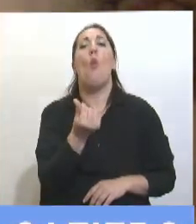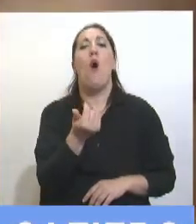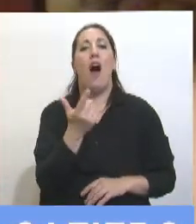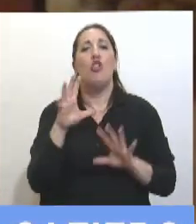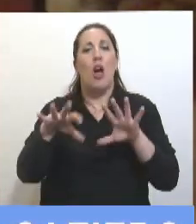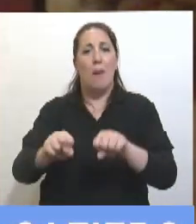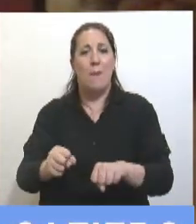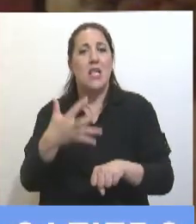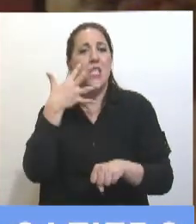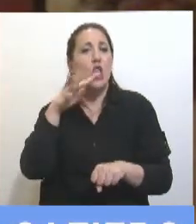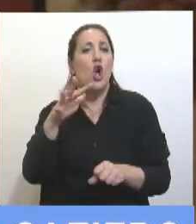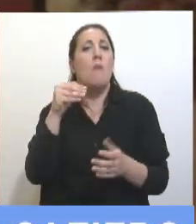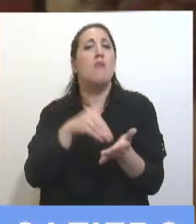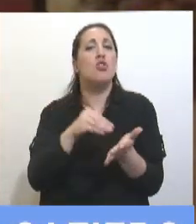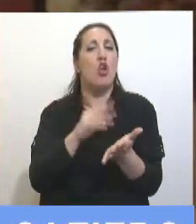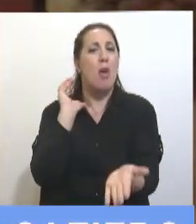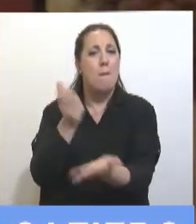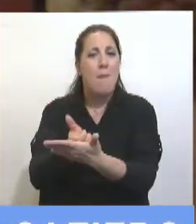5 mil millones se pagó.